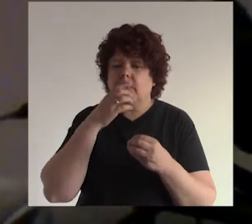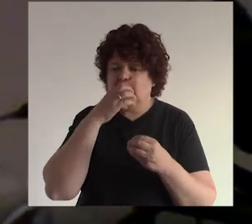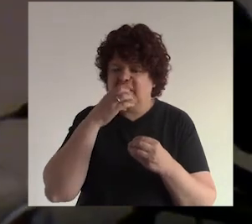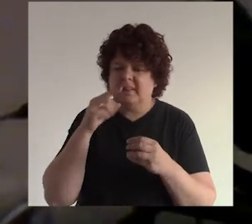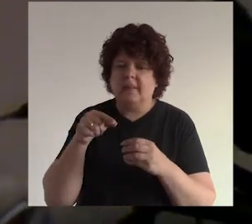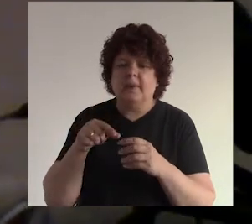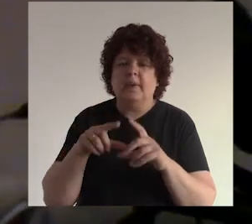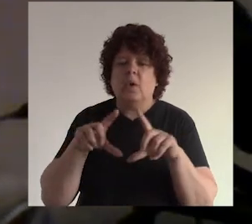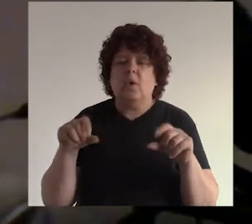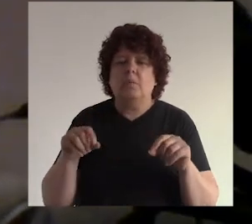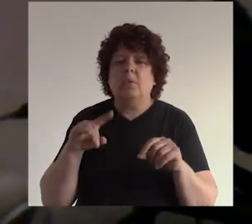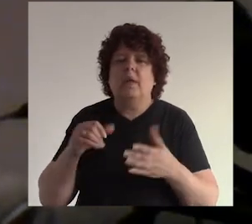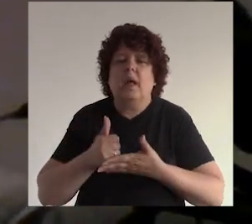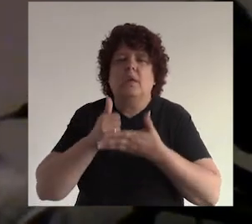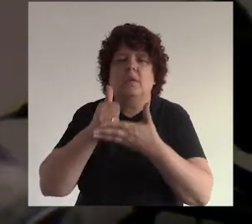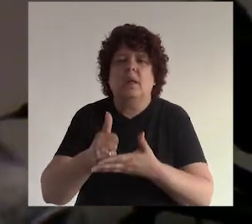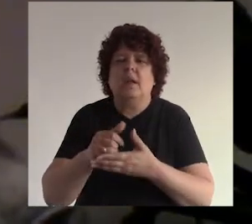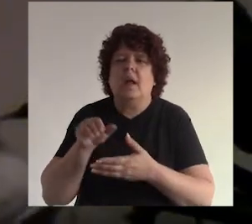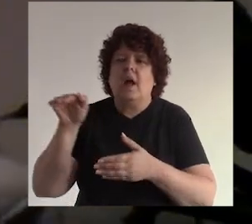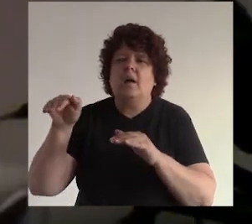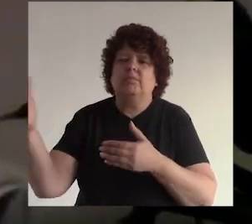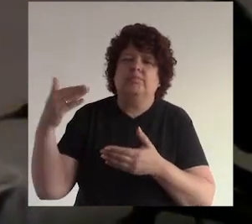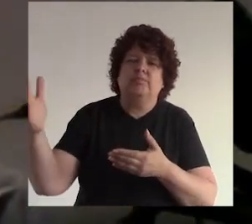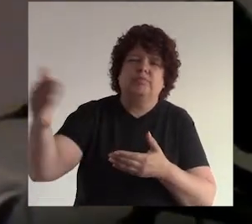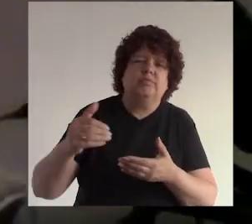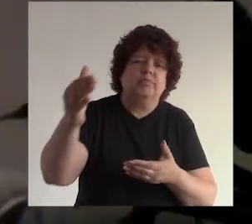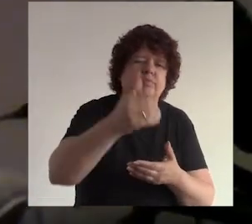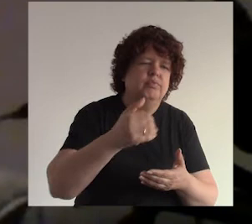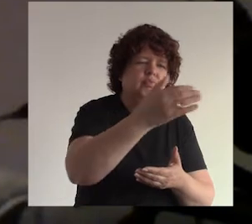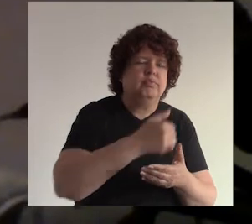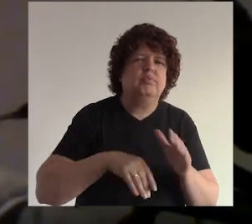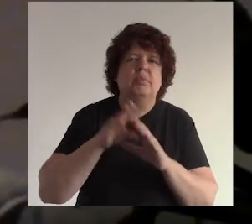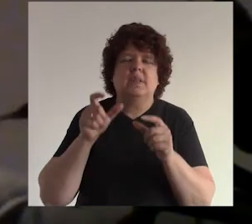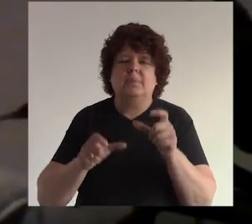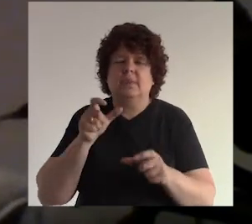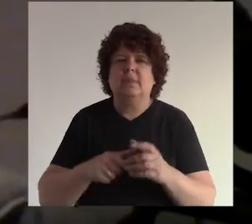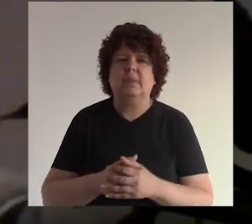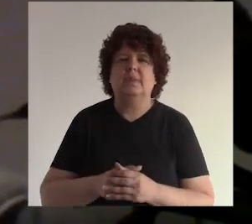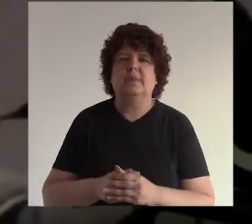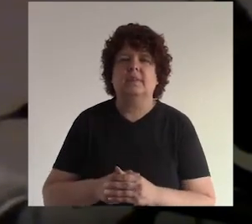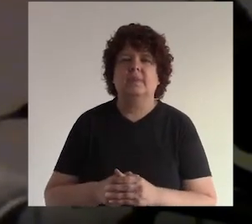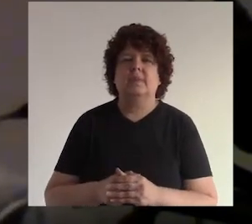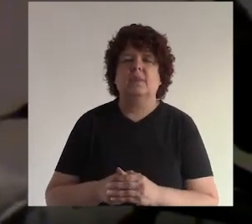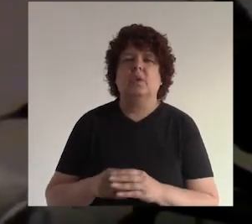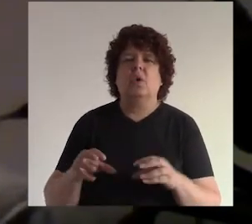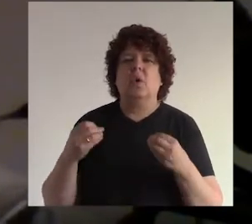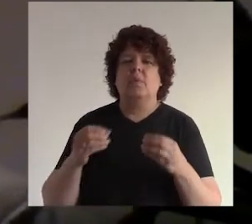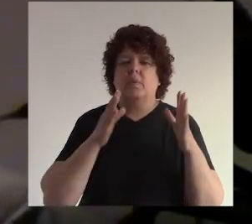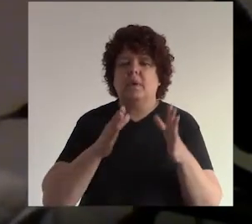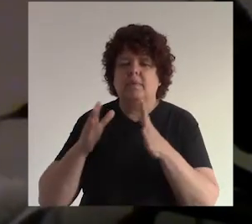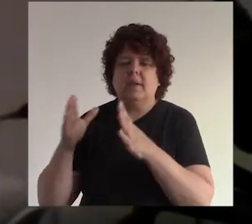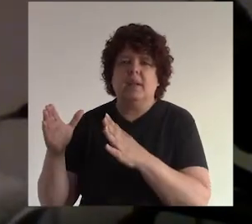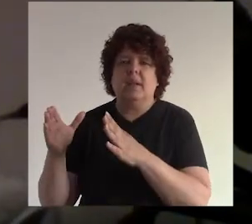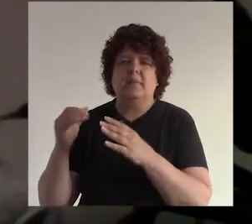este anuncio cómo me puede ayudar a atraer a esas personas a que más personas conozcan mi rendimiento cómo